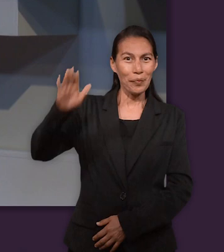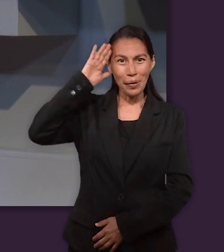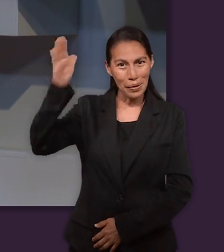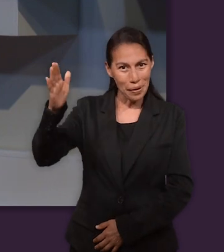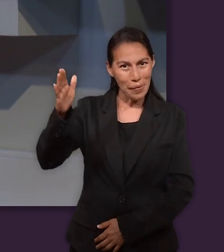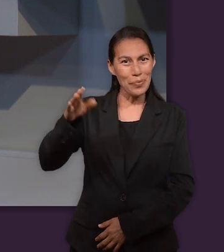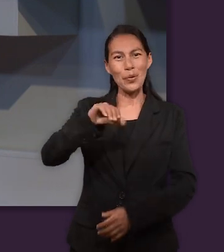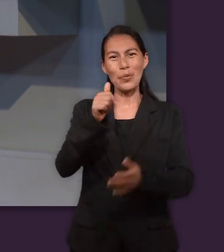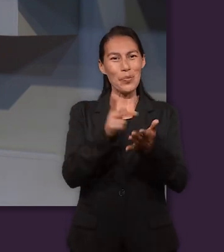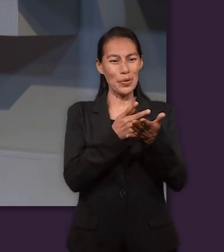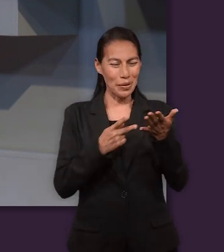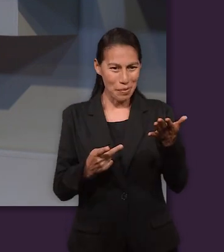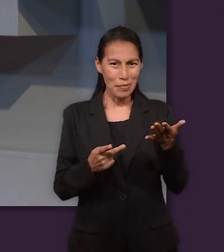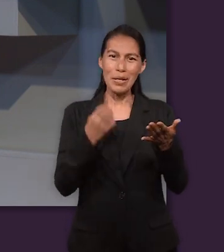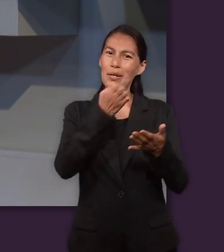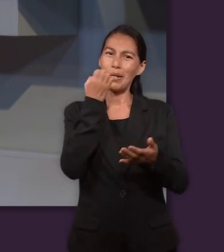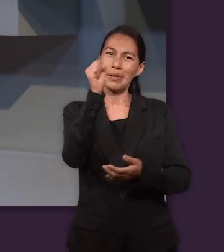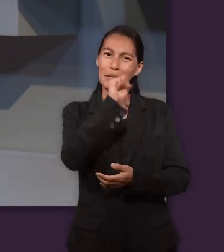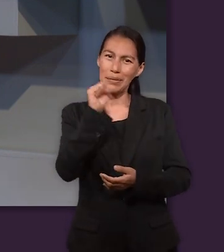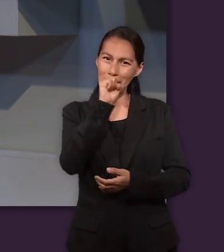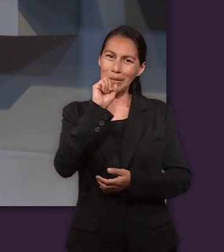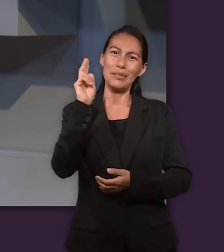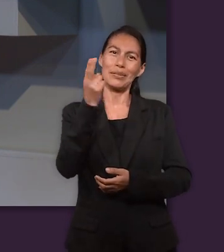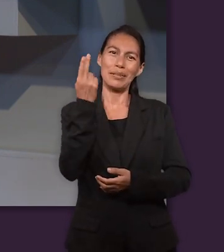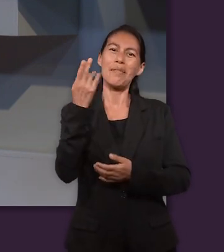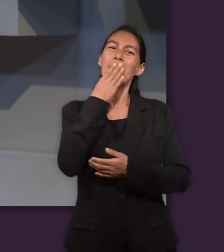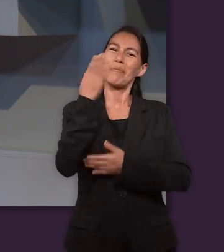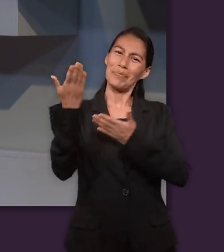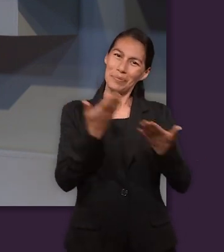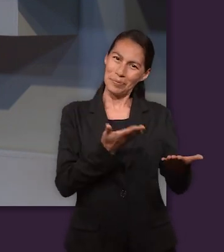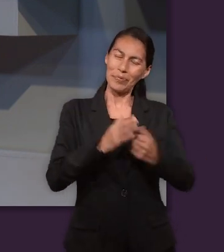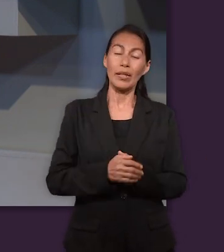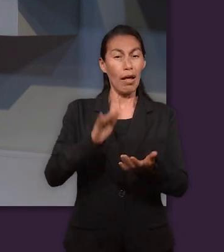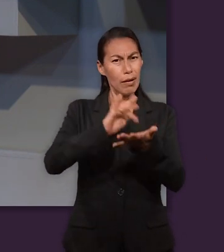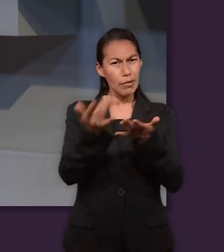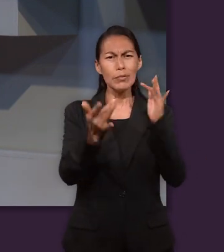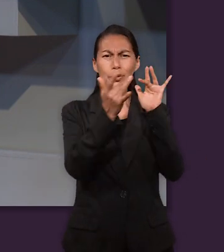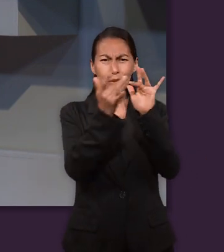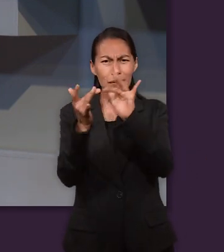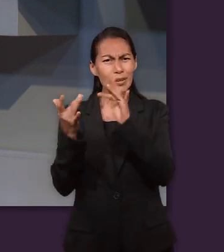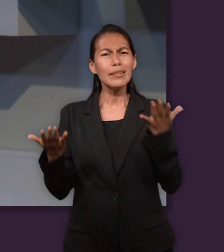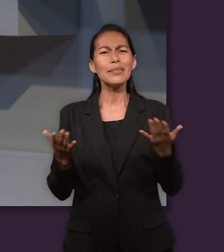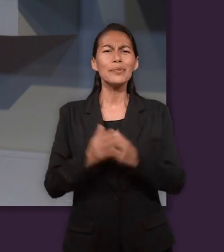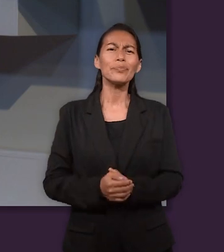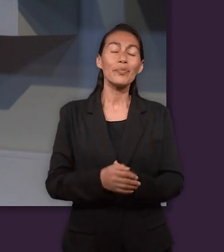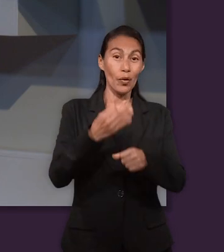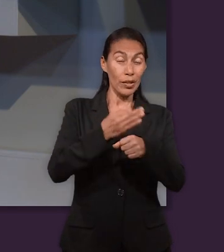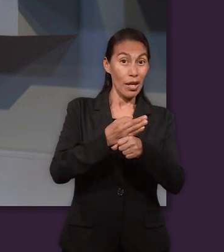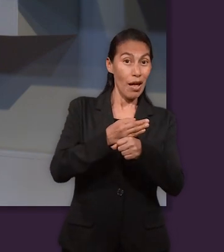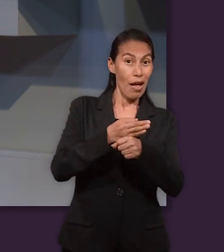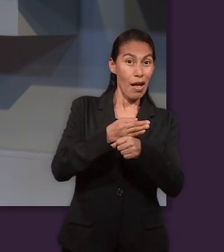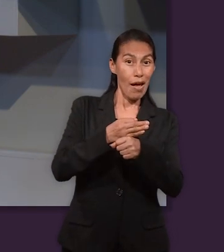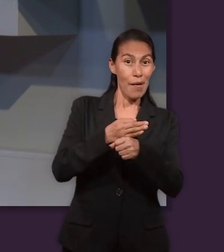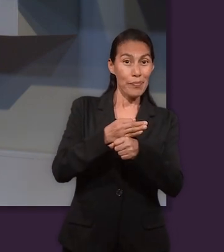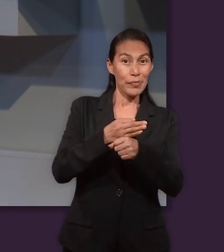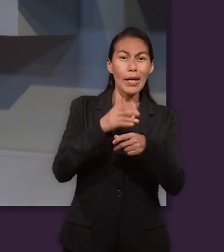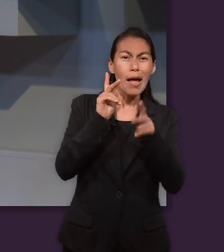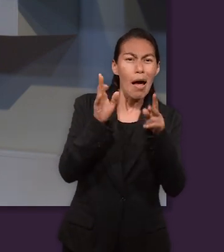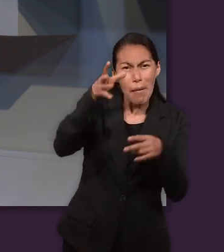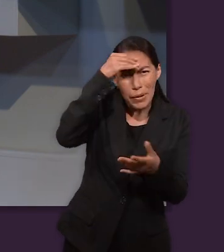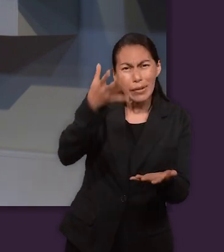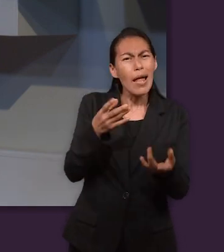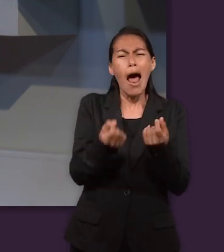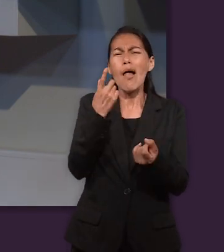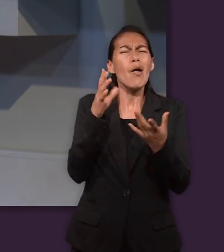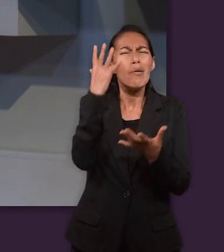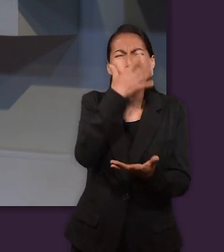Hola, bienvenidos a un programa más de Escuela Sabática Universitaria. Muchas gracias por estar aquí con nosotros. Hoy vamos a aprender algo